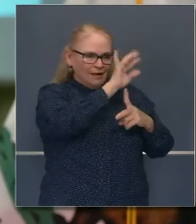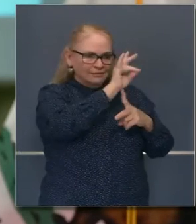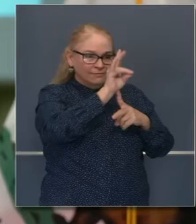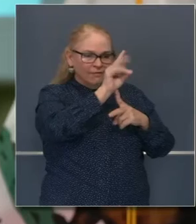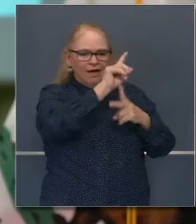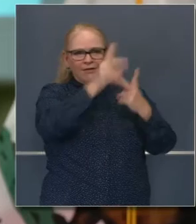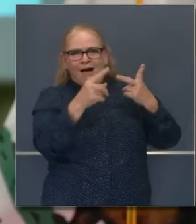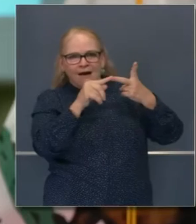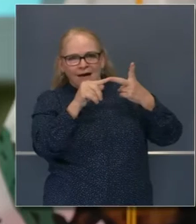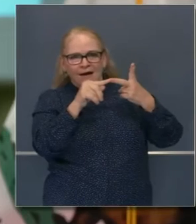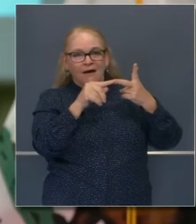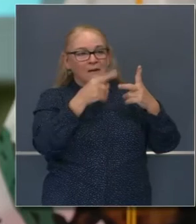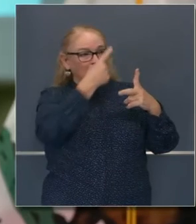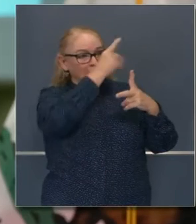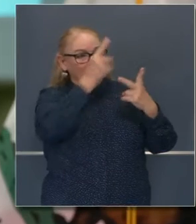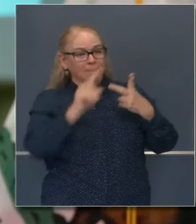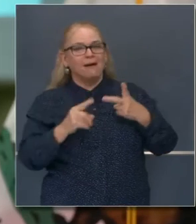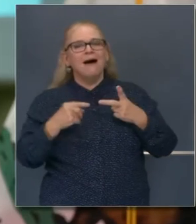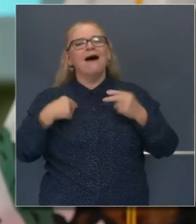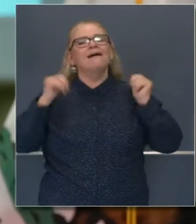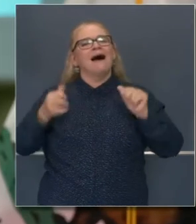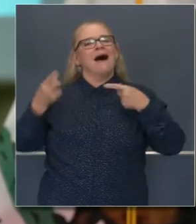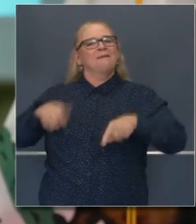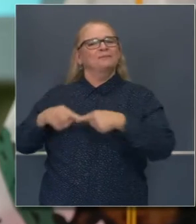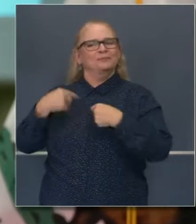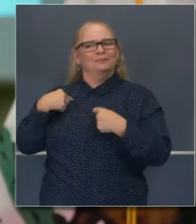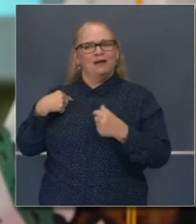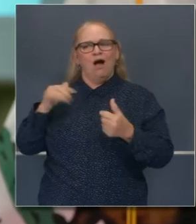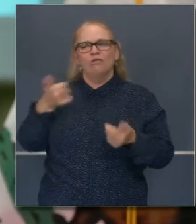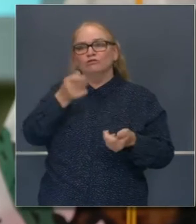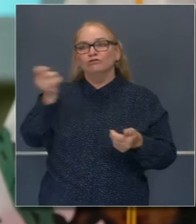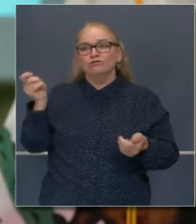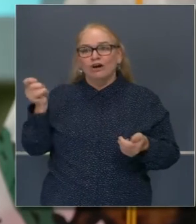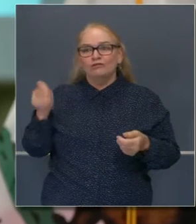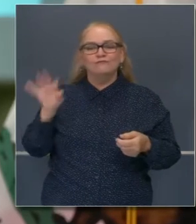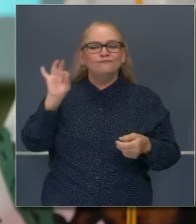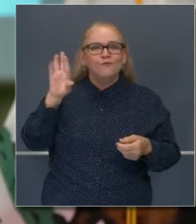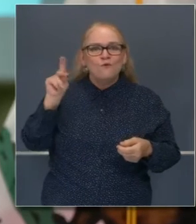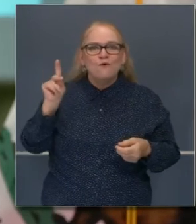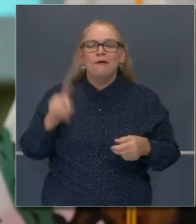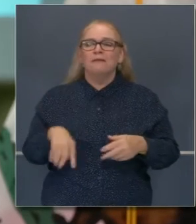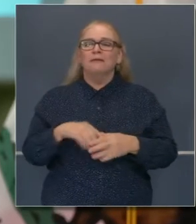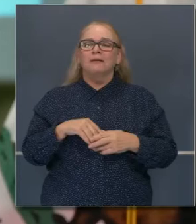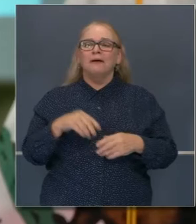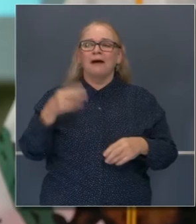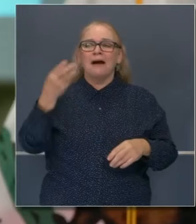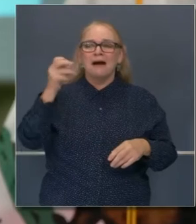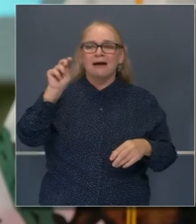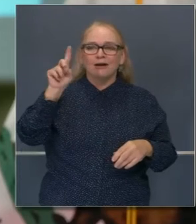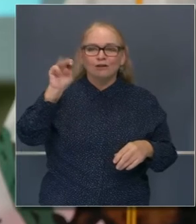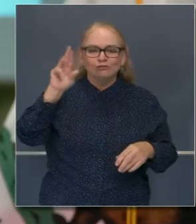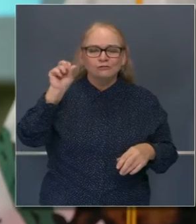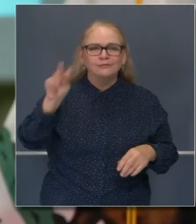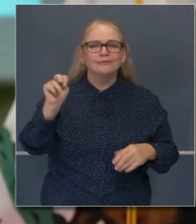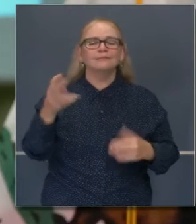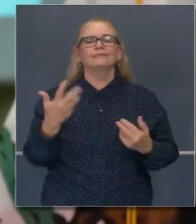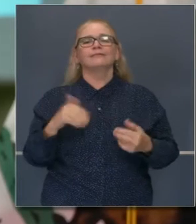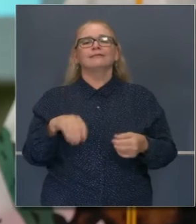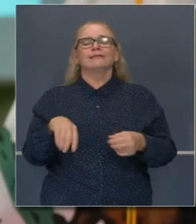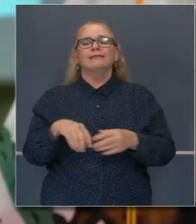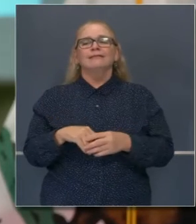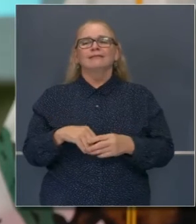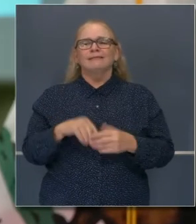y otros. Juez Judy Ford, Judge Salton Henderson, todos los